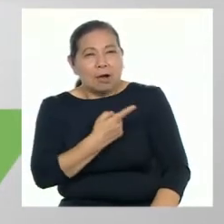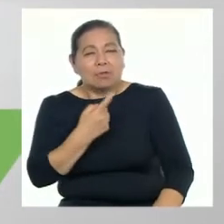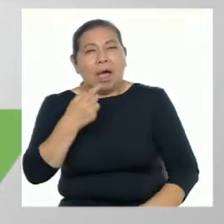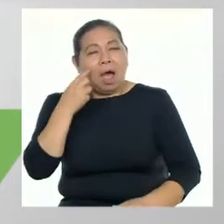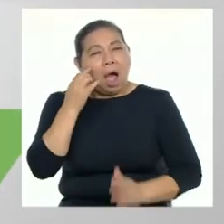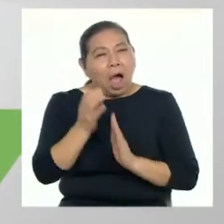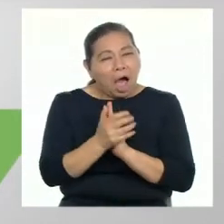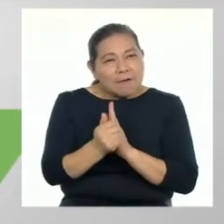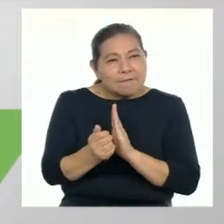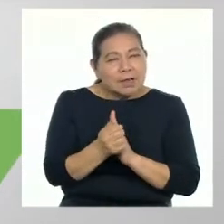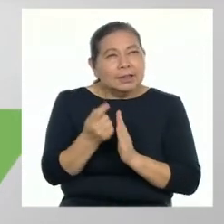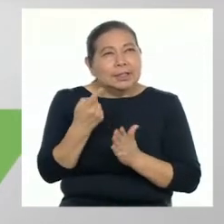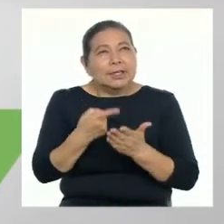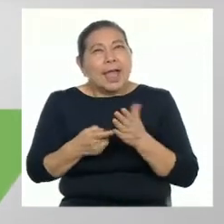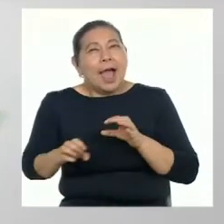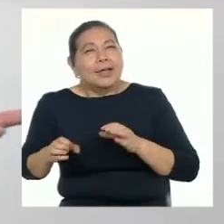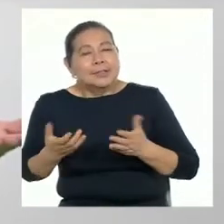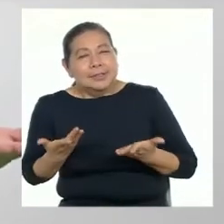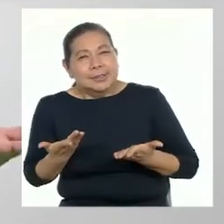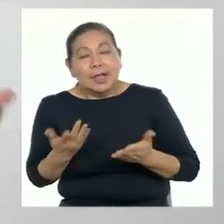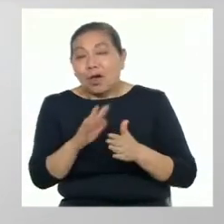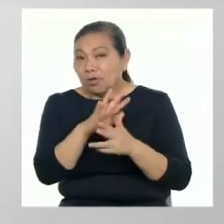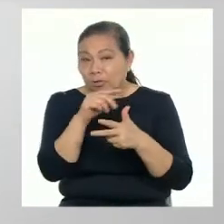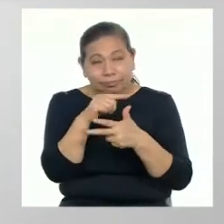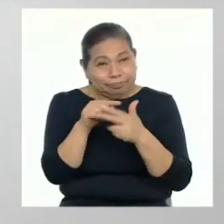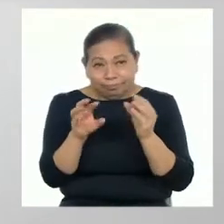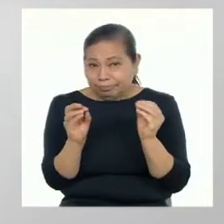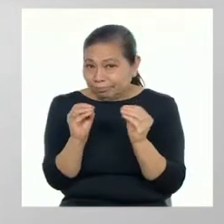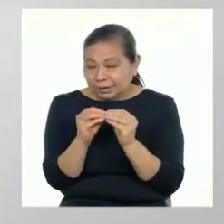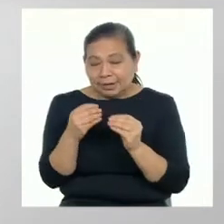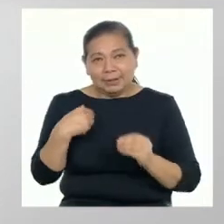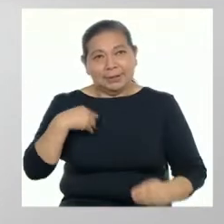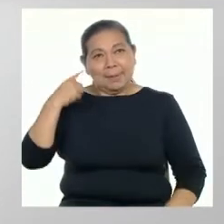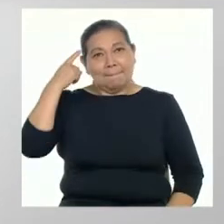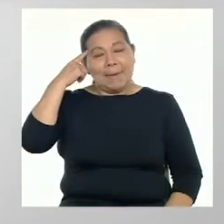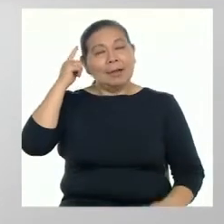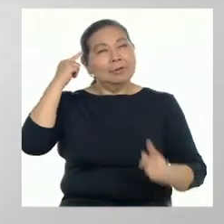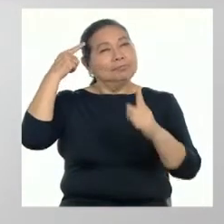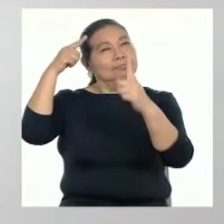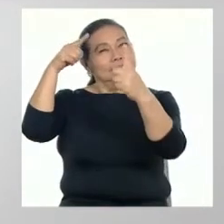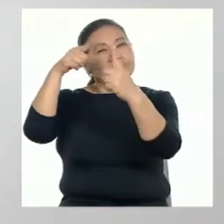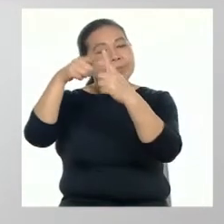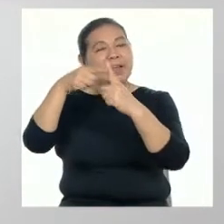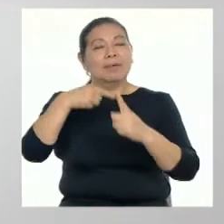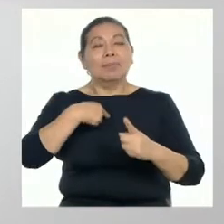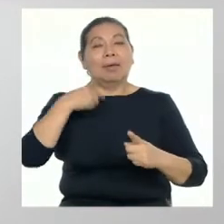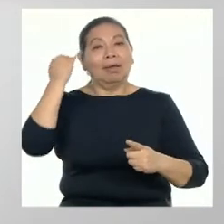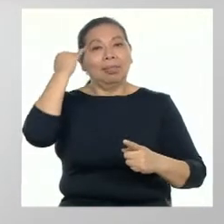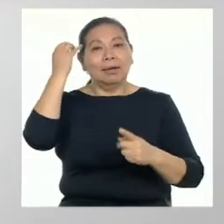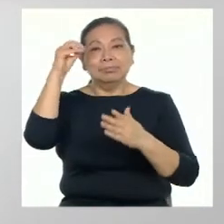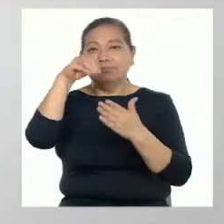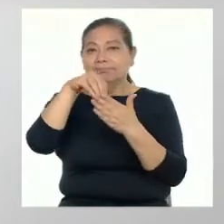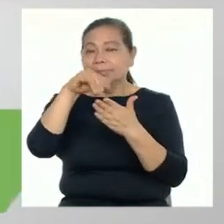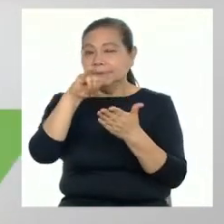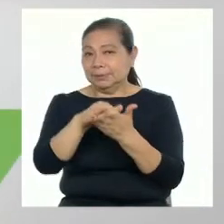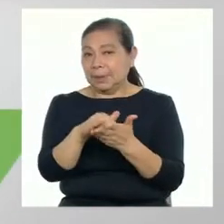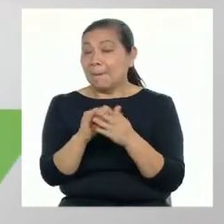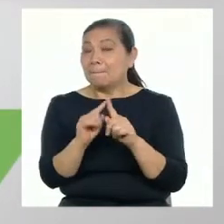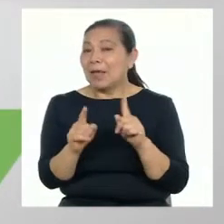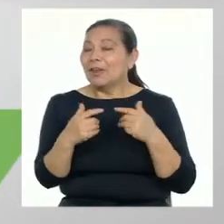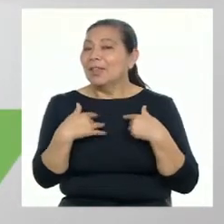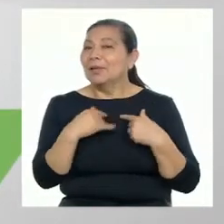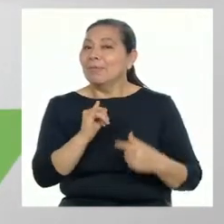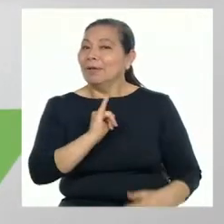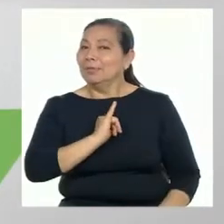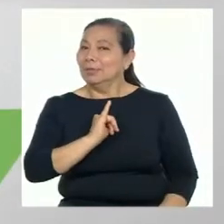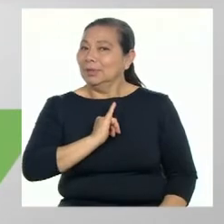habilidades, destrezas. Todo ese potencial que tenemos para alcanzar nuestro propósito. Pero también debemos